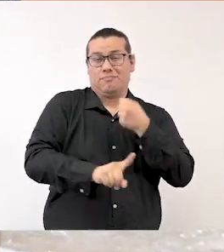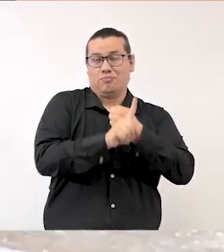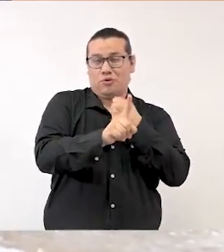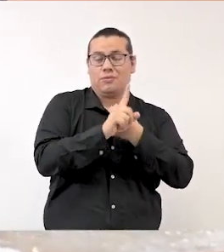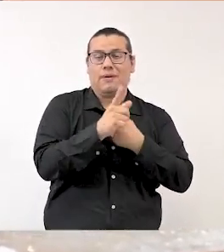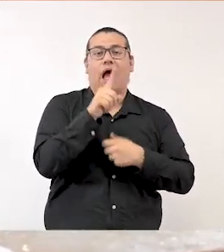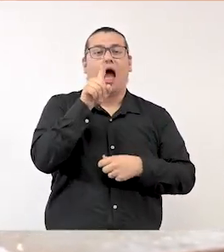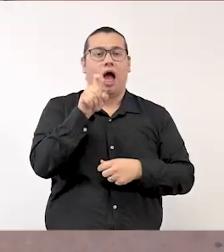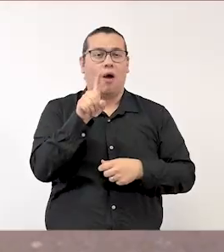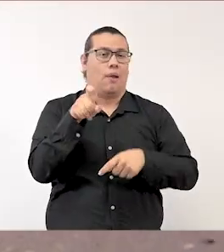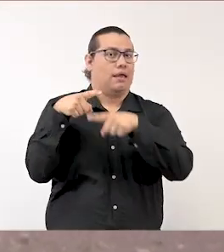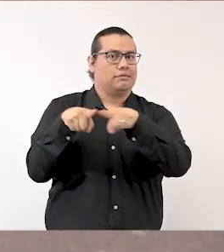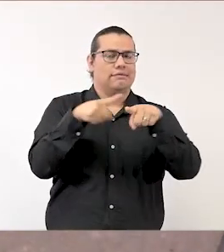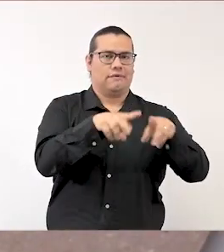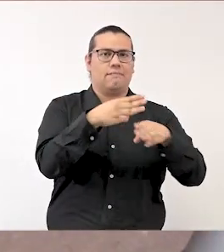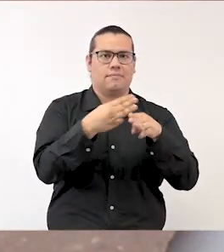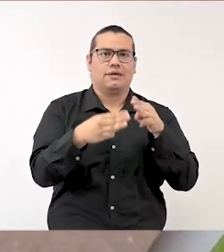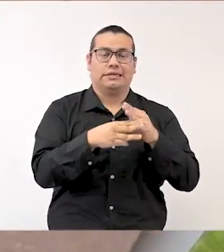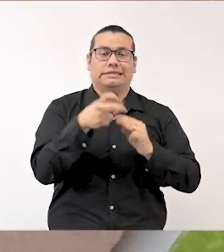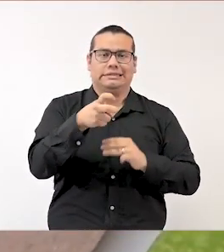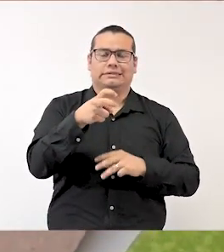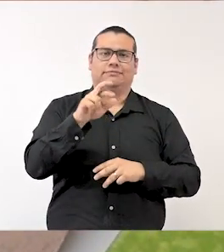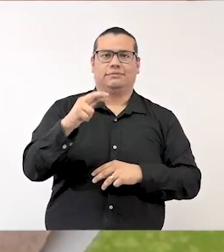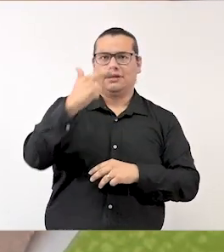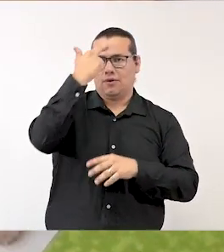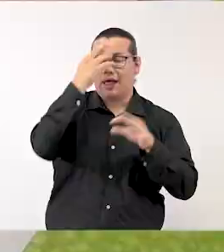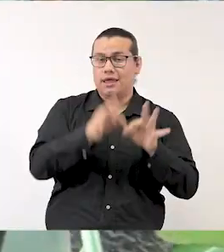nos recuerdan la importancia de seguir trabajando en esto.